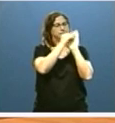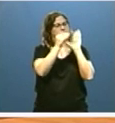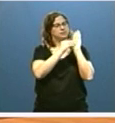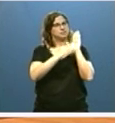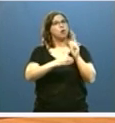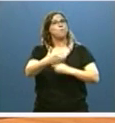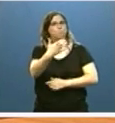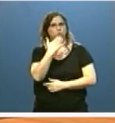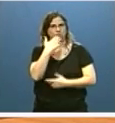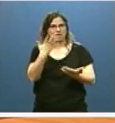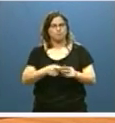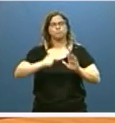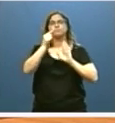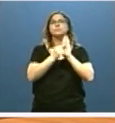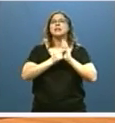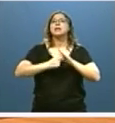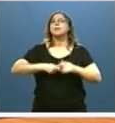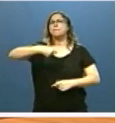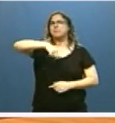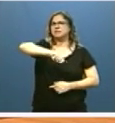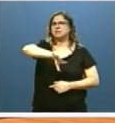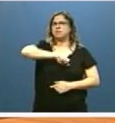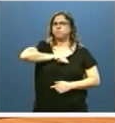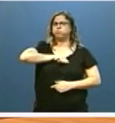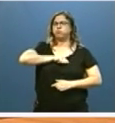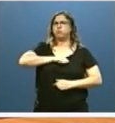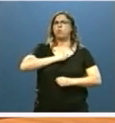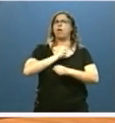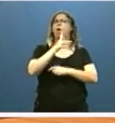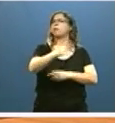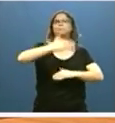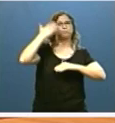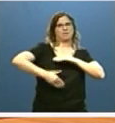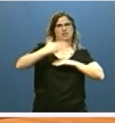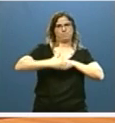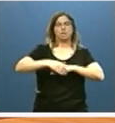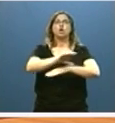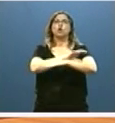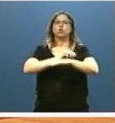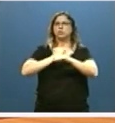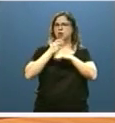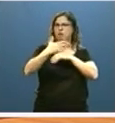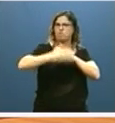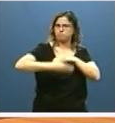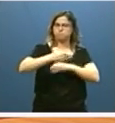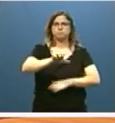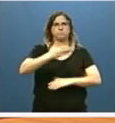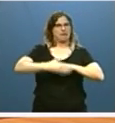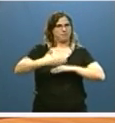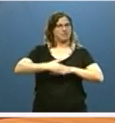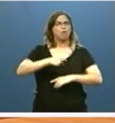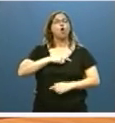como la limitación de mandatos del presidente, los consejeros de la Junta y los presidentes de las instituciones de la comunidad.